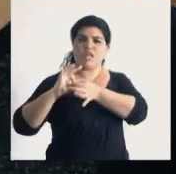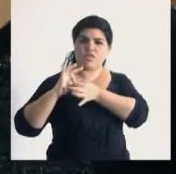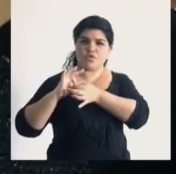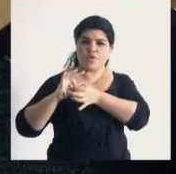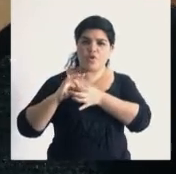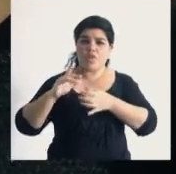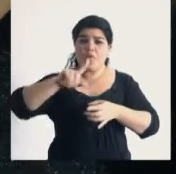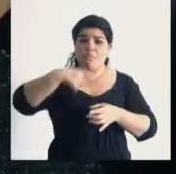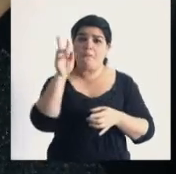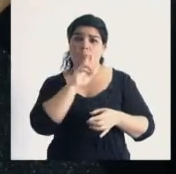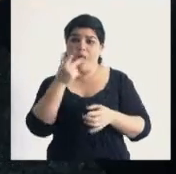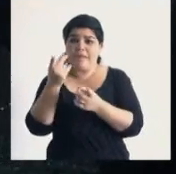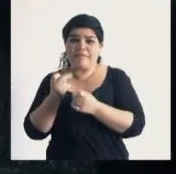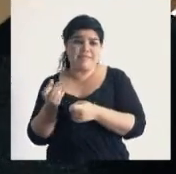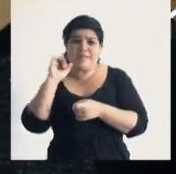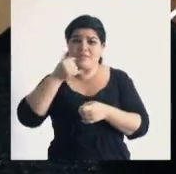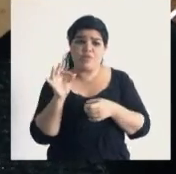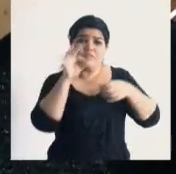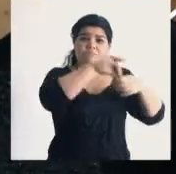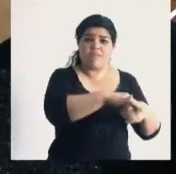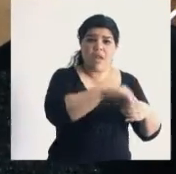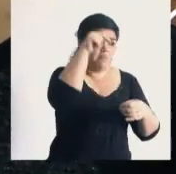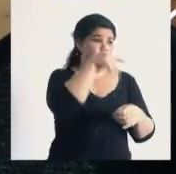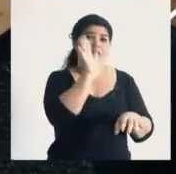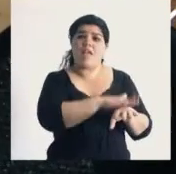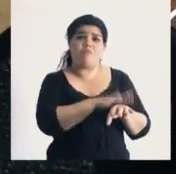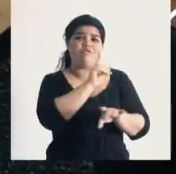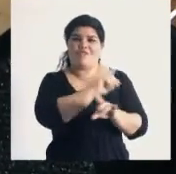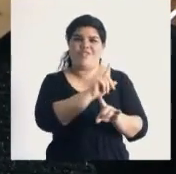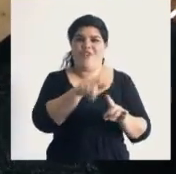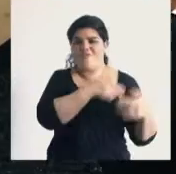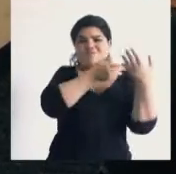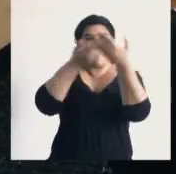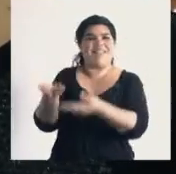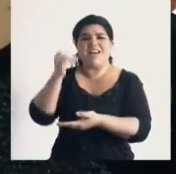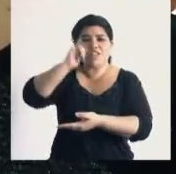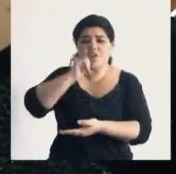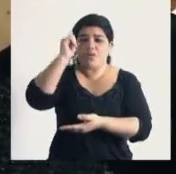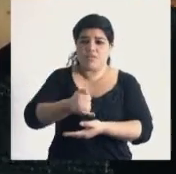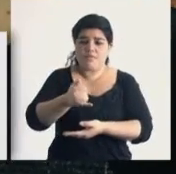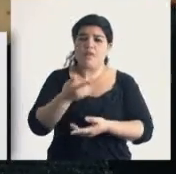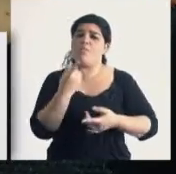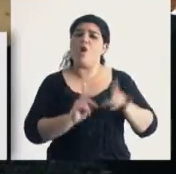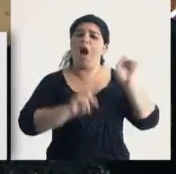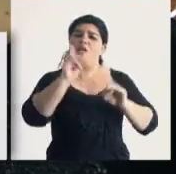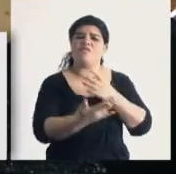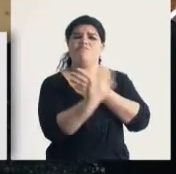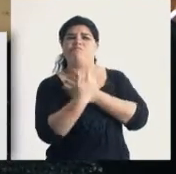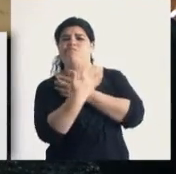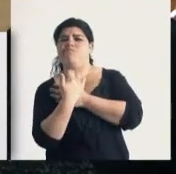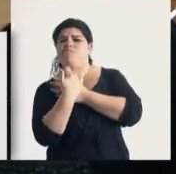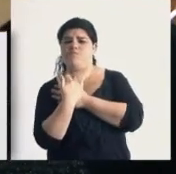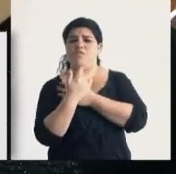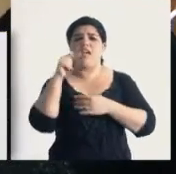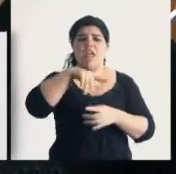aquellos que acudieron a la gestación por sustitución y no respecto de la persona que gestaba y daba luz. Sin embargo, por presiones de distintos